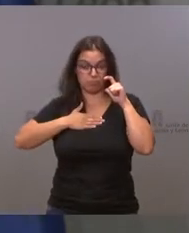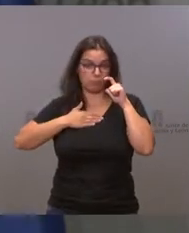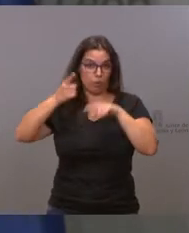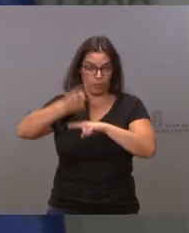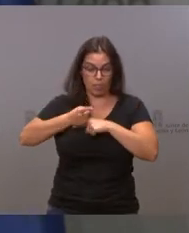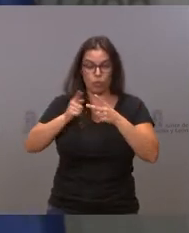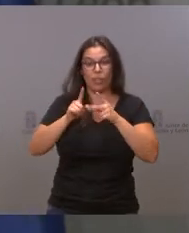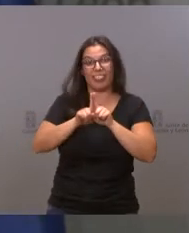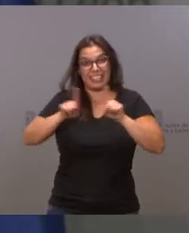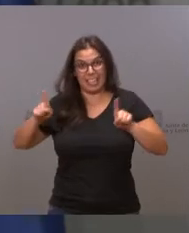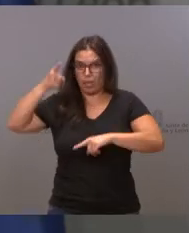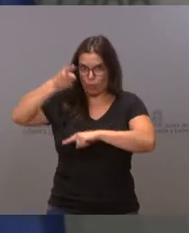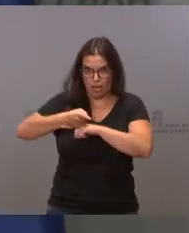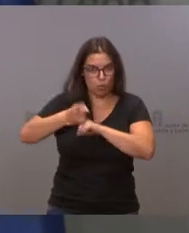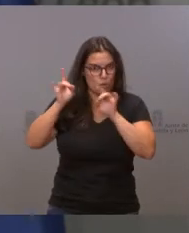la distancia interpersonal